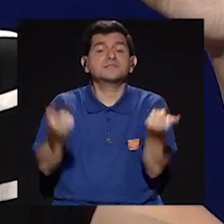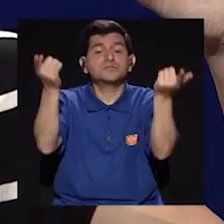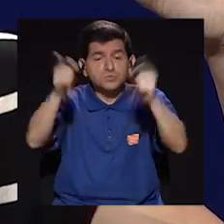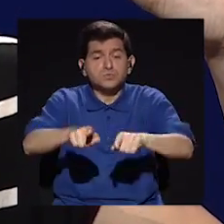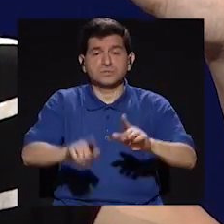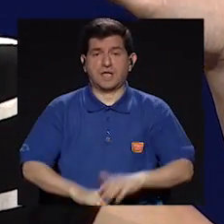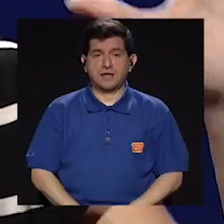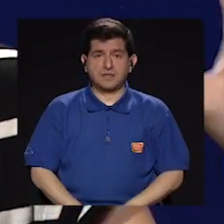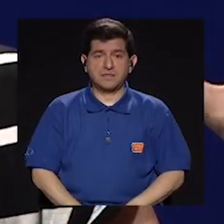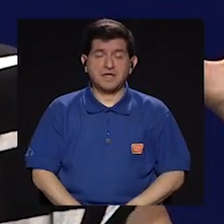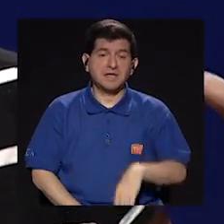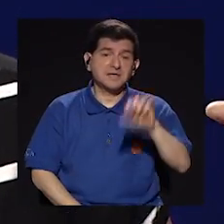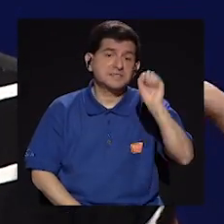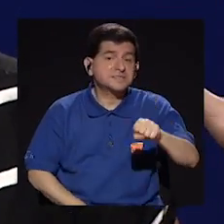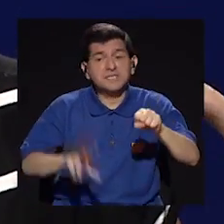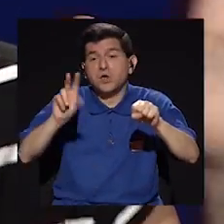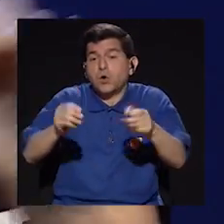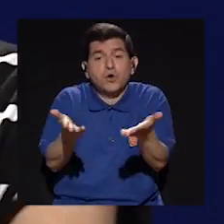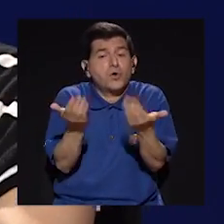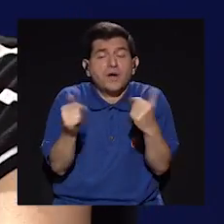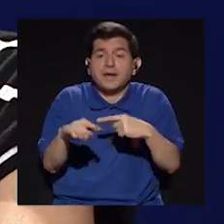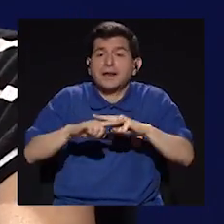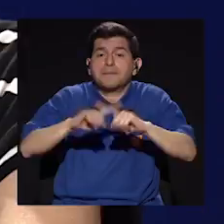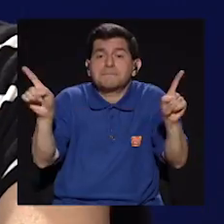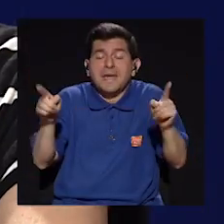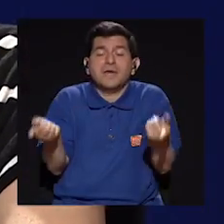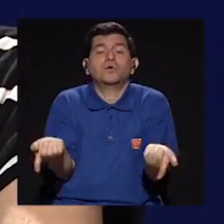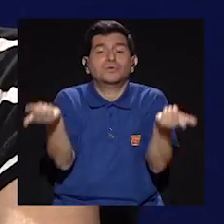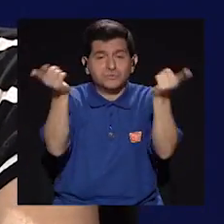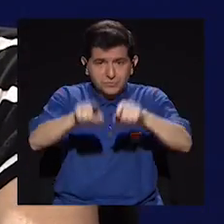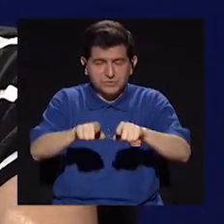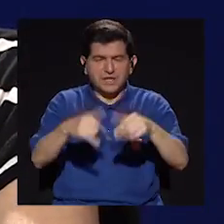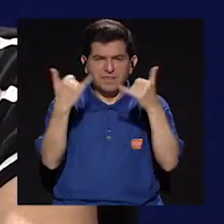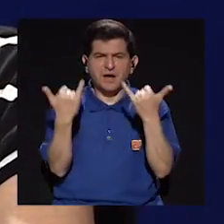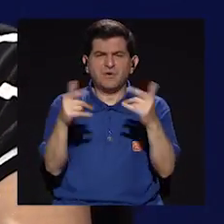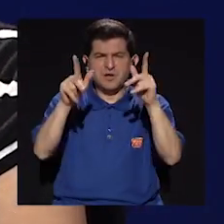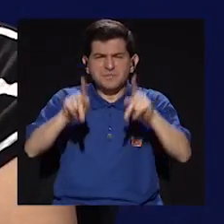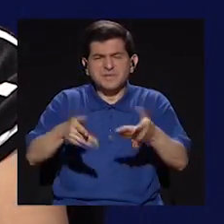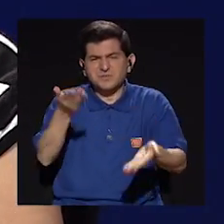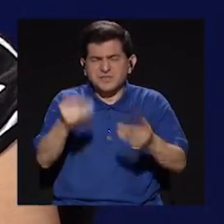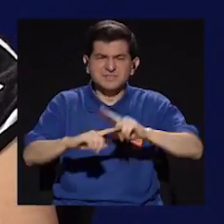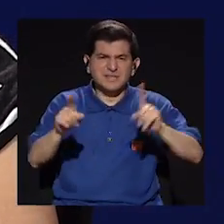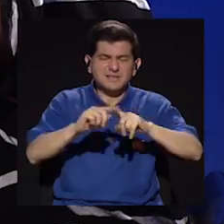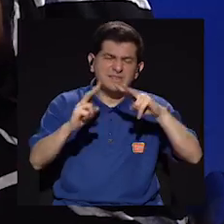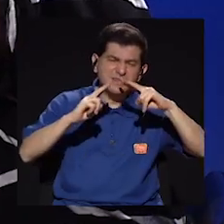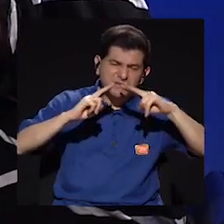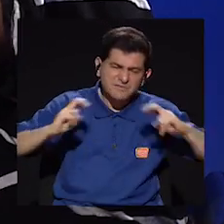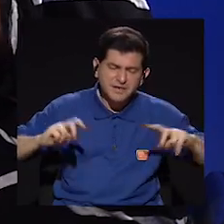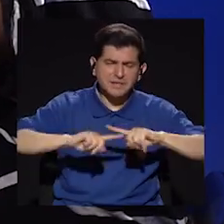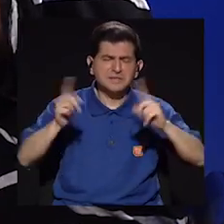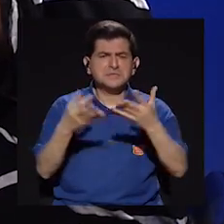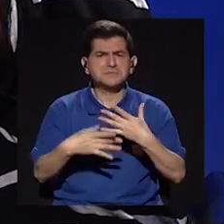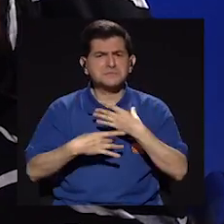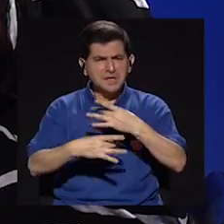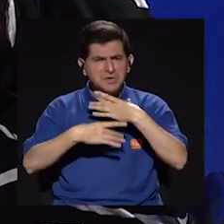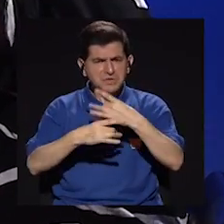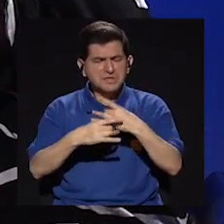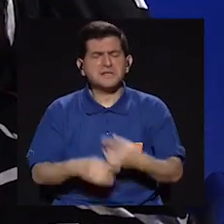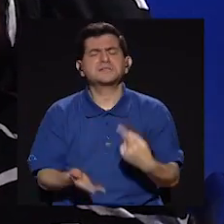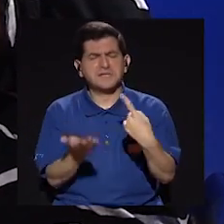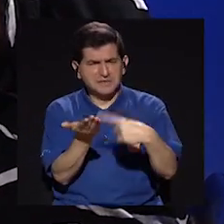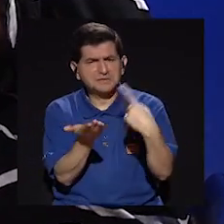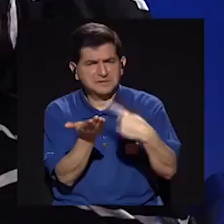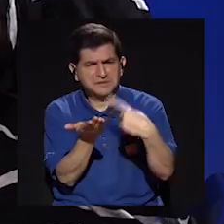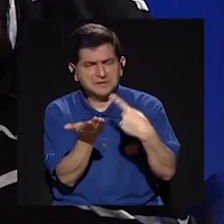esto pasa, quieras o no, pasa, digamos. Bueno, pero vos sabes que habrá gente que le dé otra lectura, pero lo interesante es que haya esa